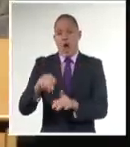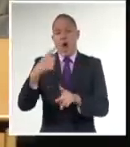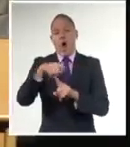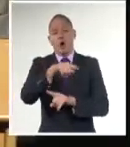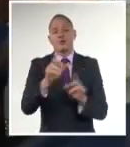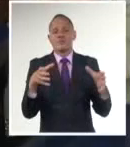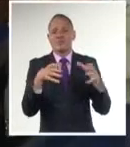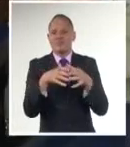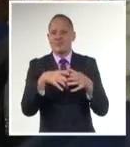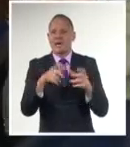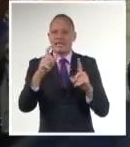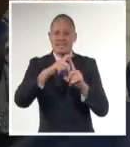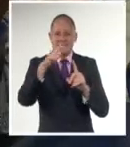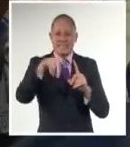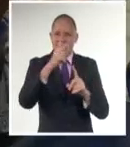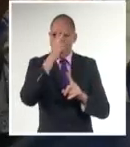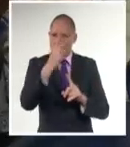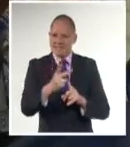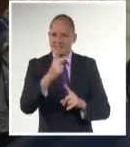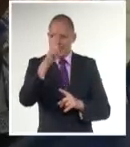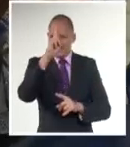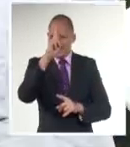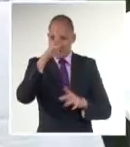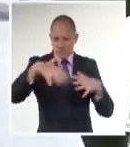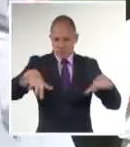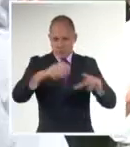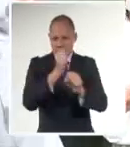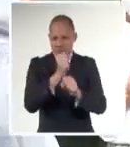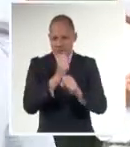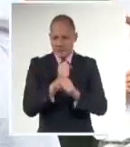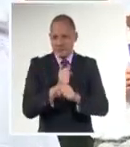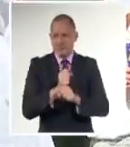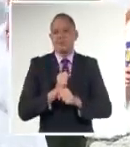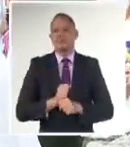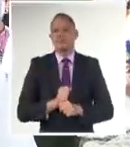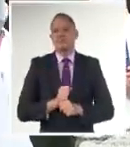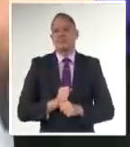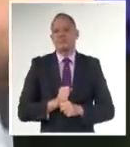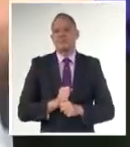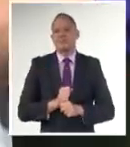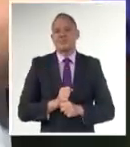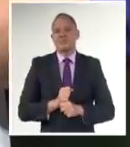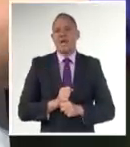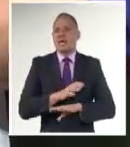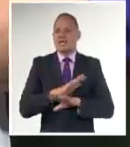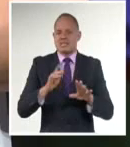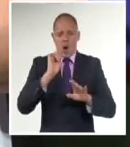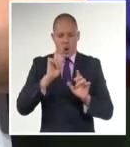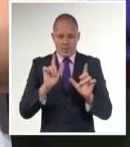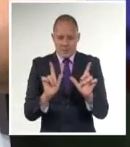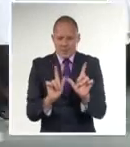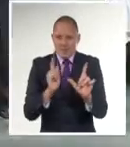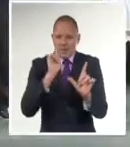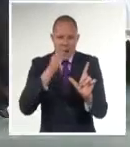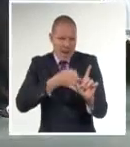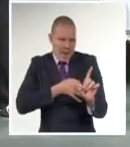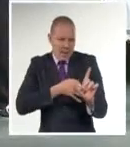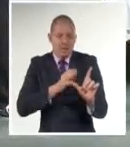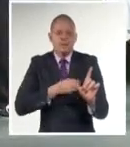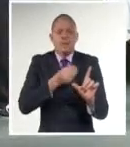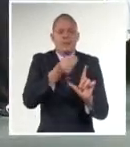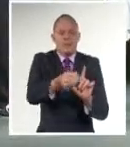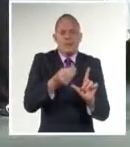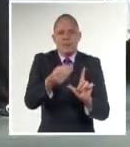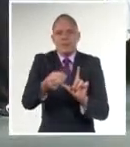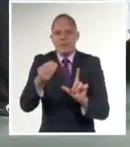Nacional de los Trabajadores de la Salud, doctor Santiago Badías González, entregó la distinción Manuel Piti